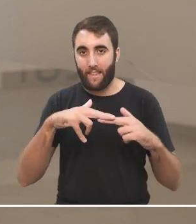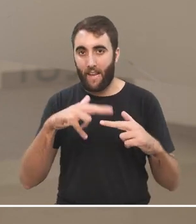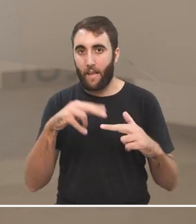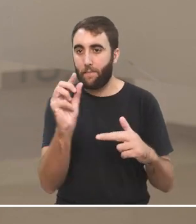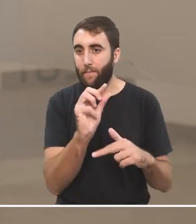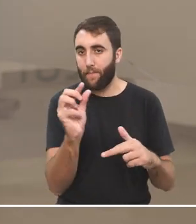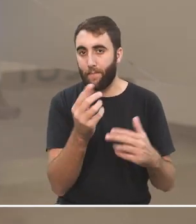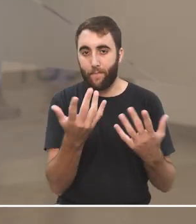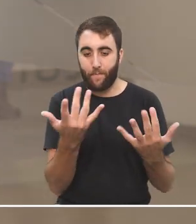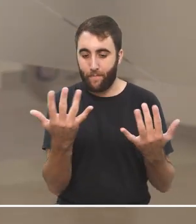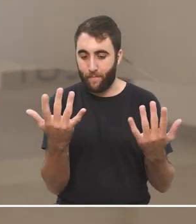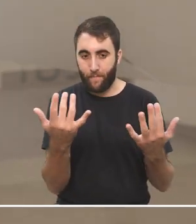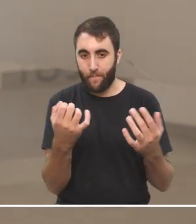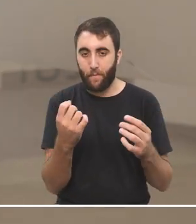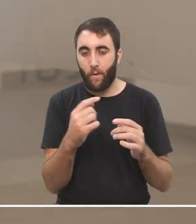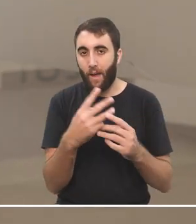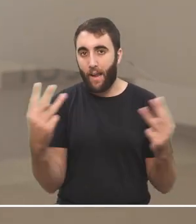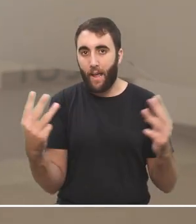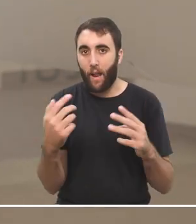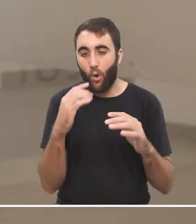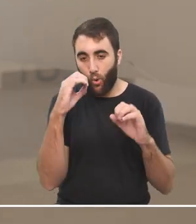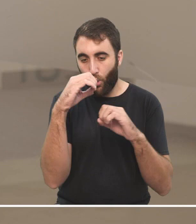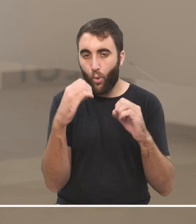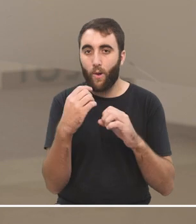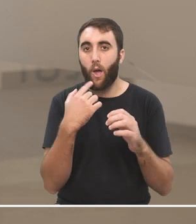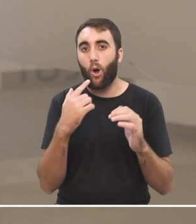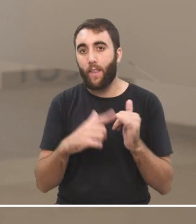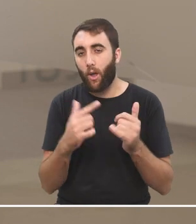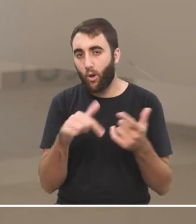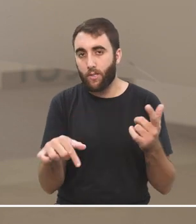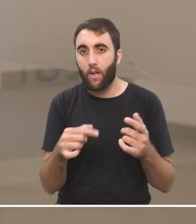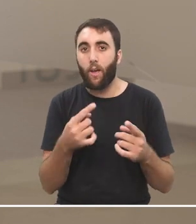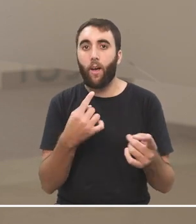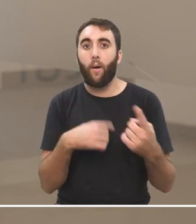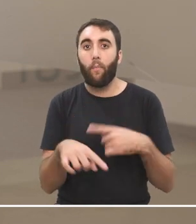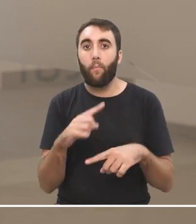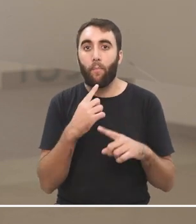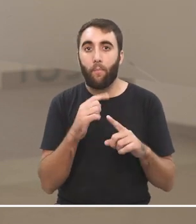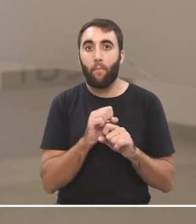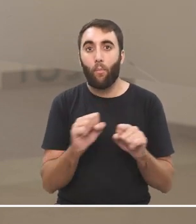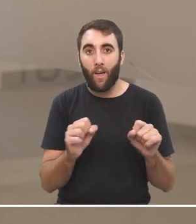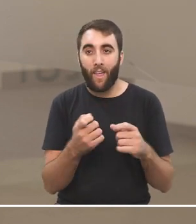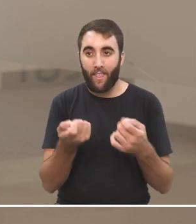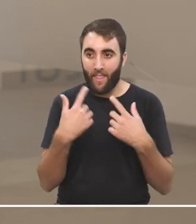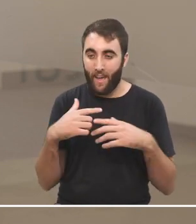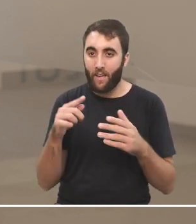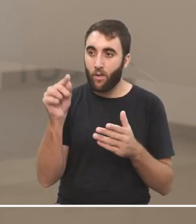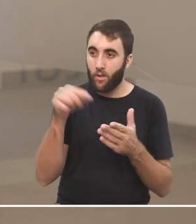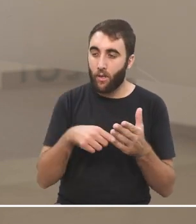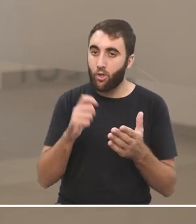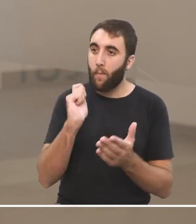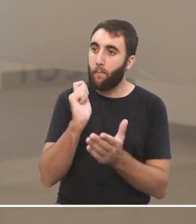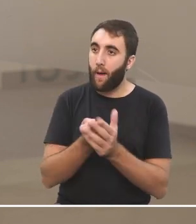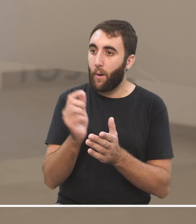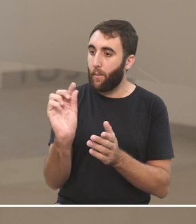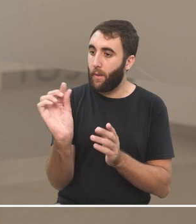de un modo general, tipo Google o sitios web, etc., lo que permanece, que se tiene casi garantizado, es